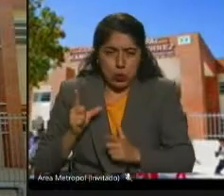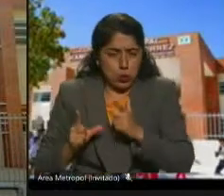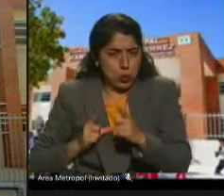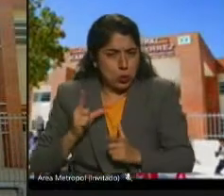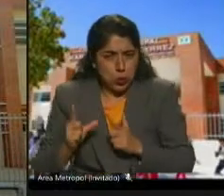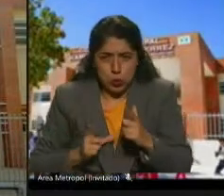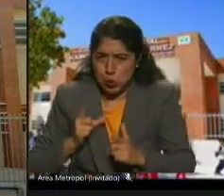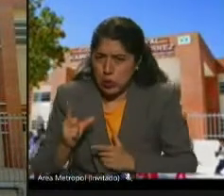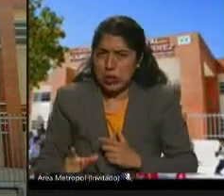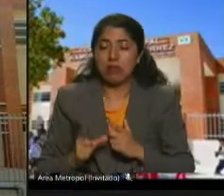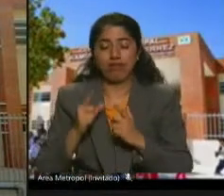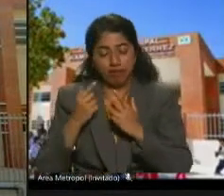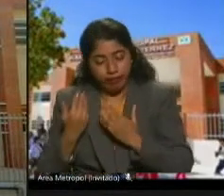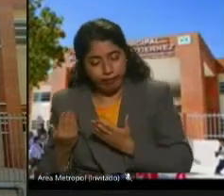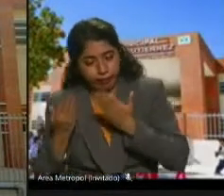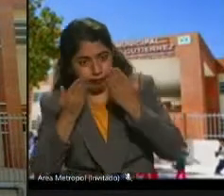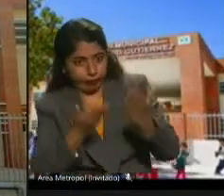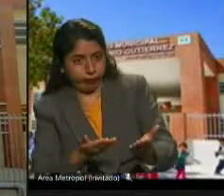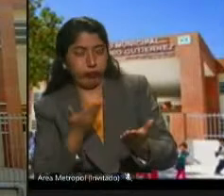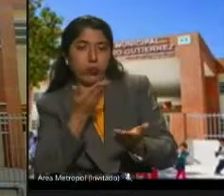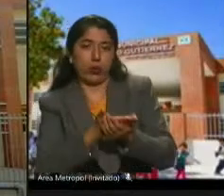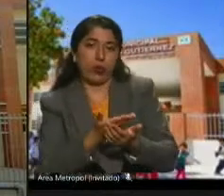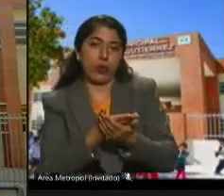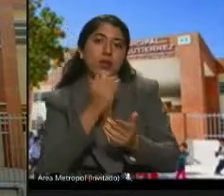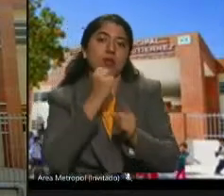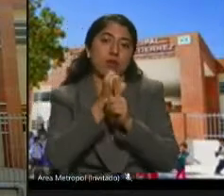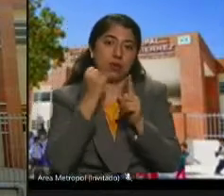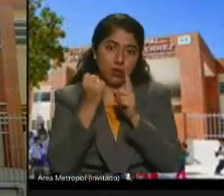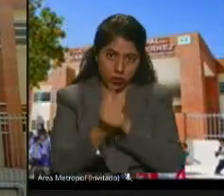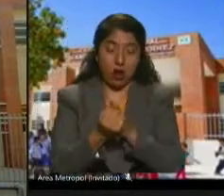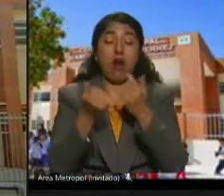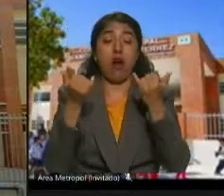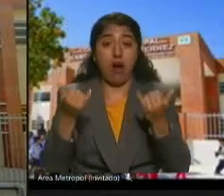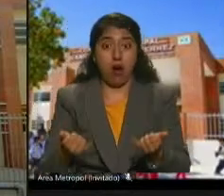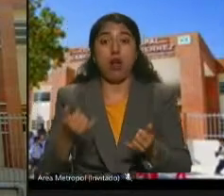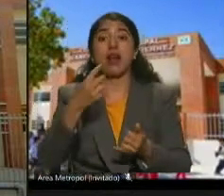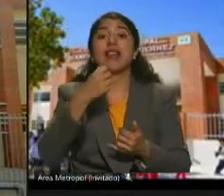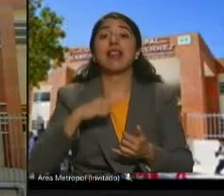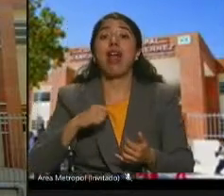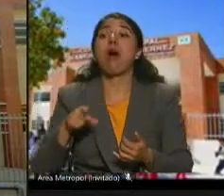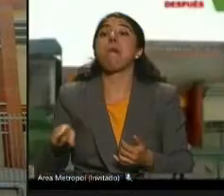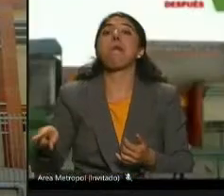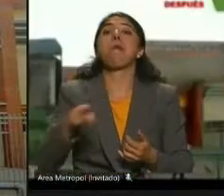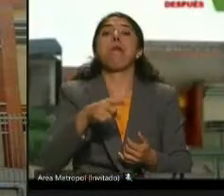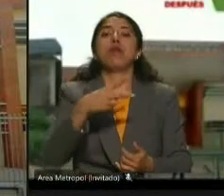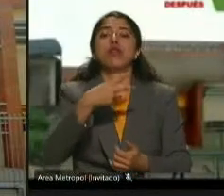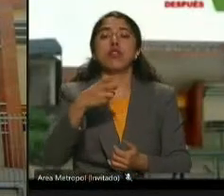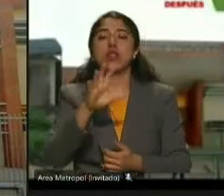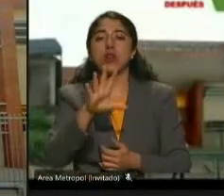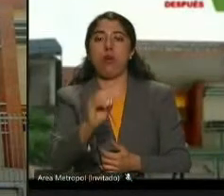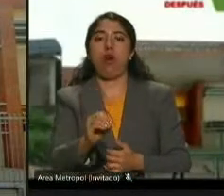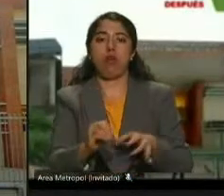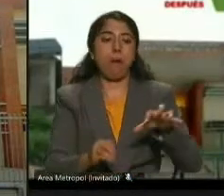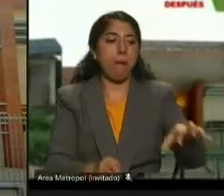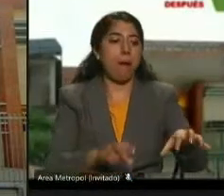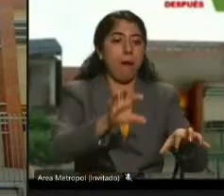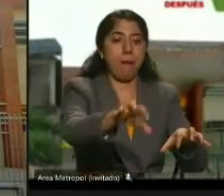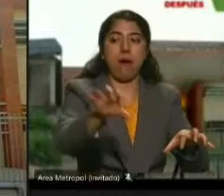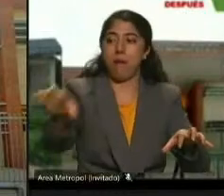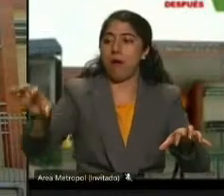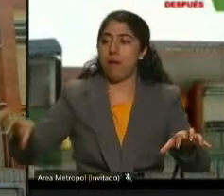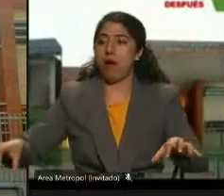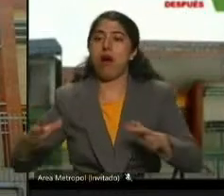apuesta al desarrollo social, hoy tener cerca de 250 módulos educativos que concentran a 450